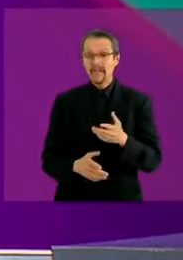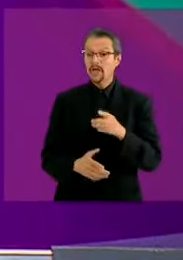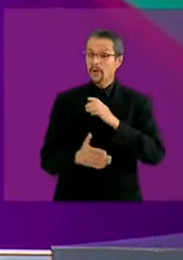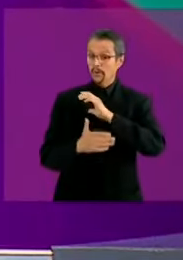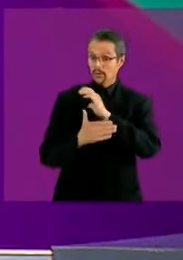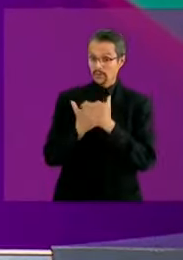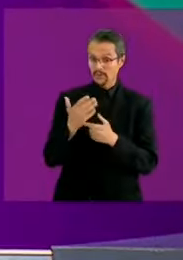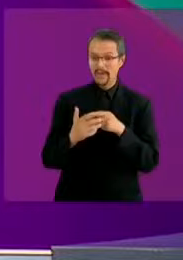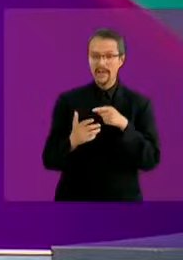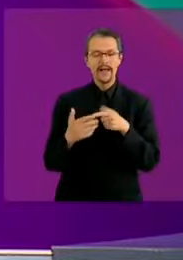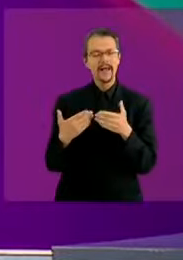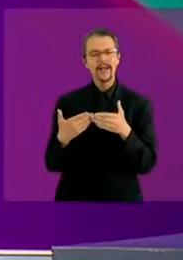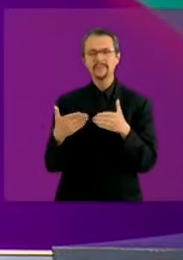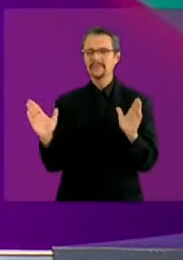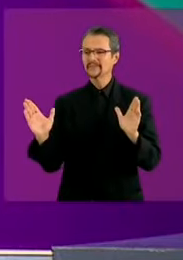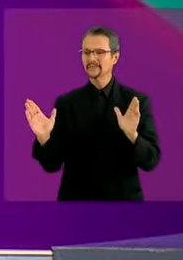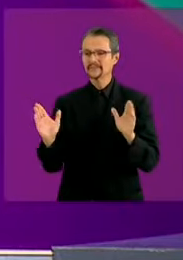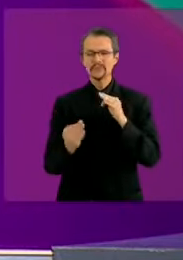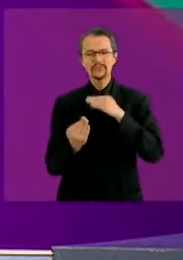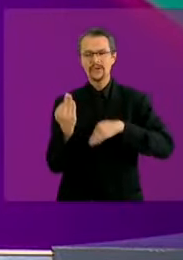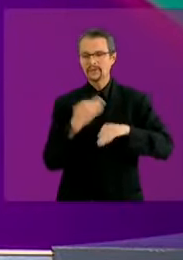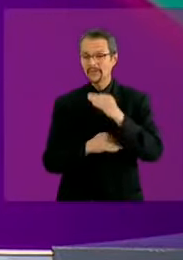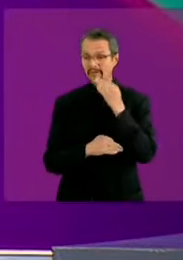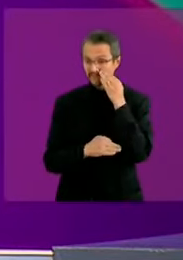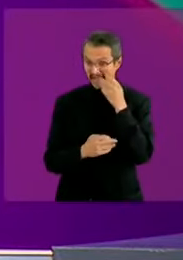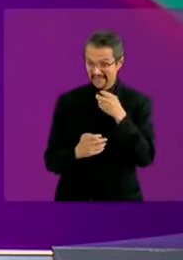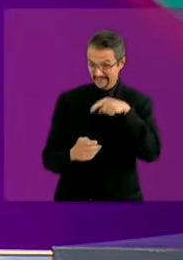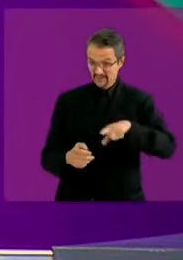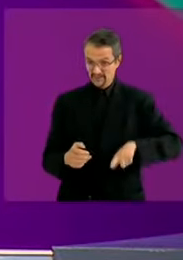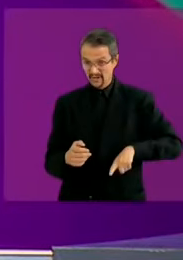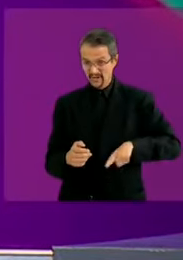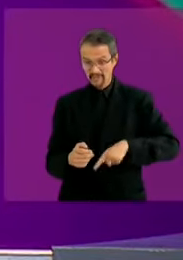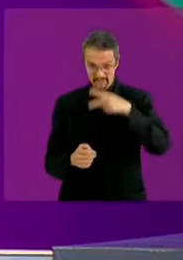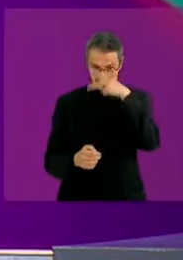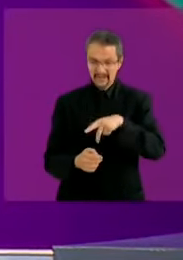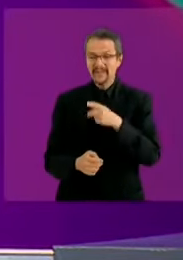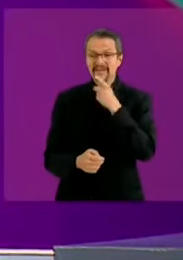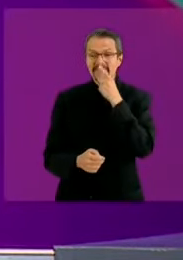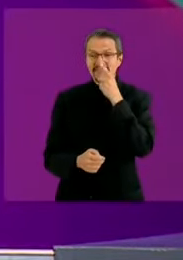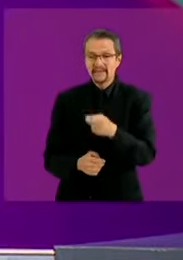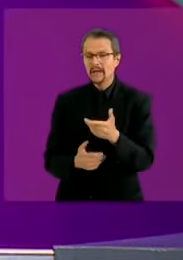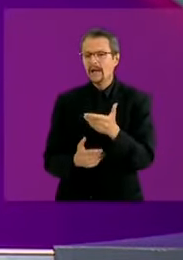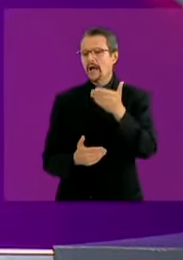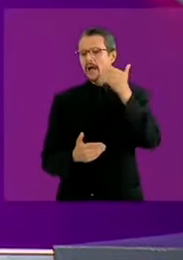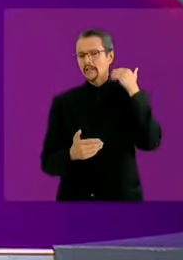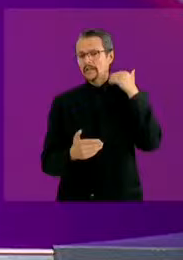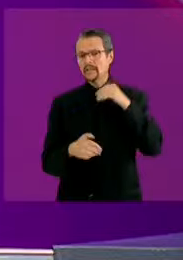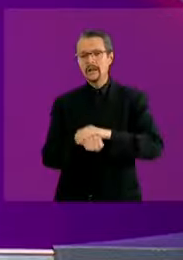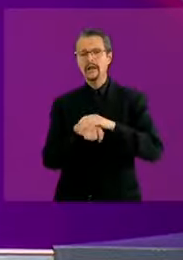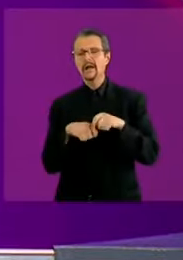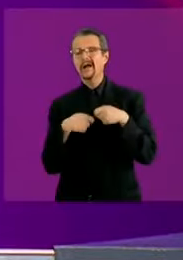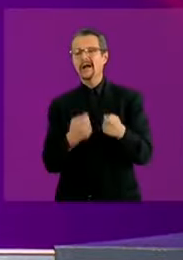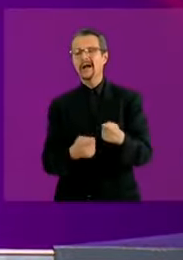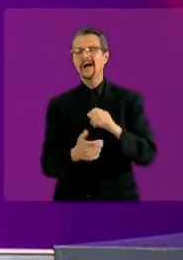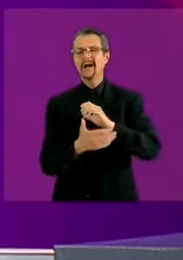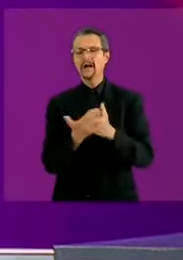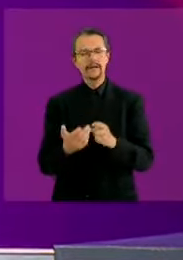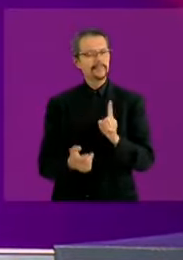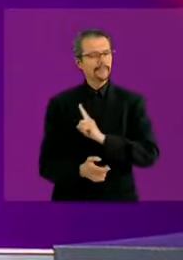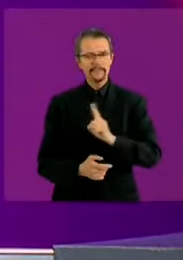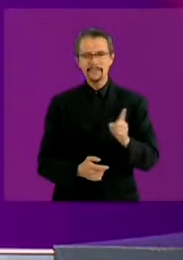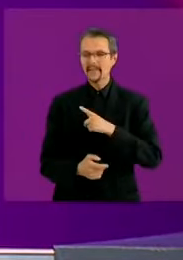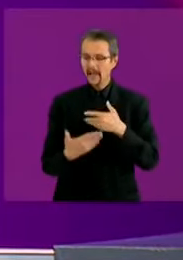Una de las cosas que prometió el actual gobierno es pasar un sistema de adjudicaciones a un sistema de licitaciones abiertas. No lo hizo.